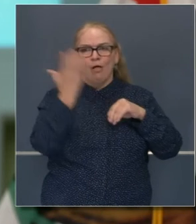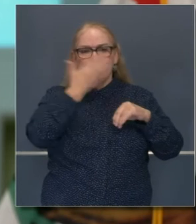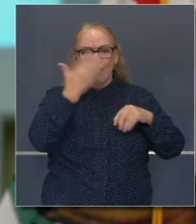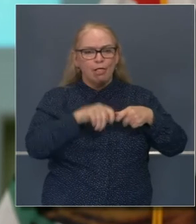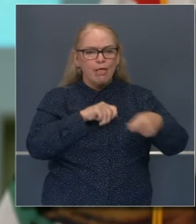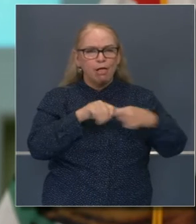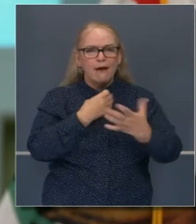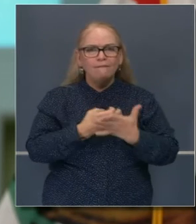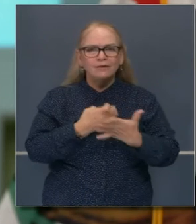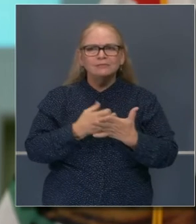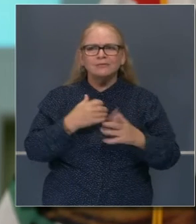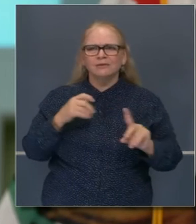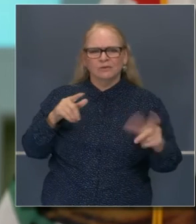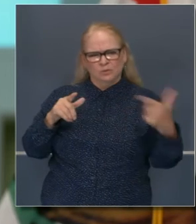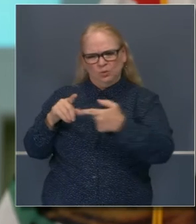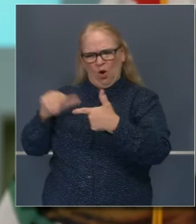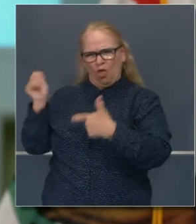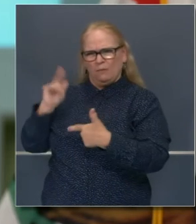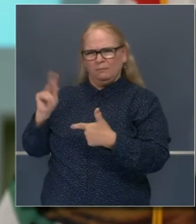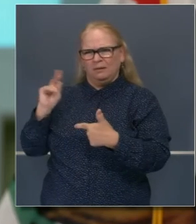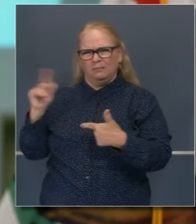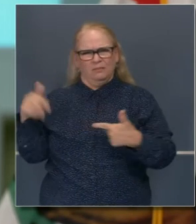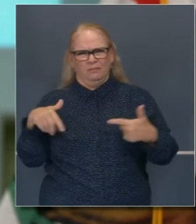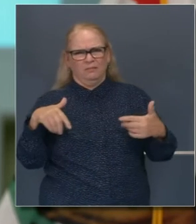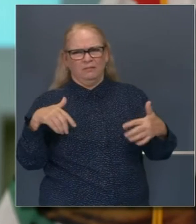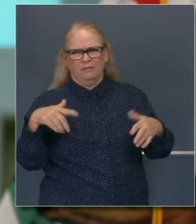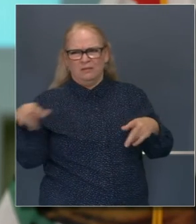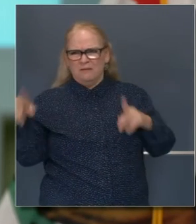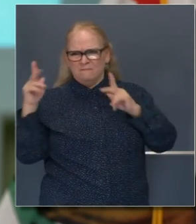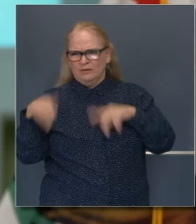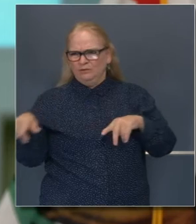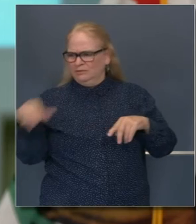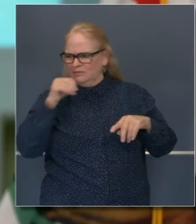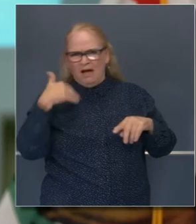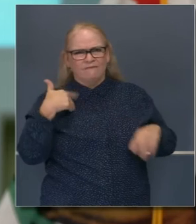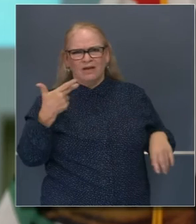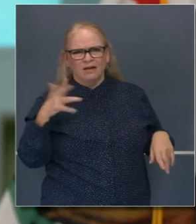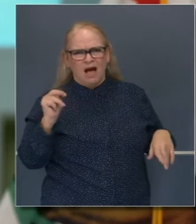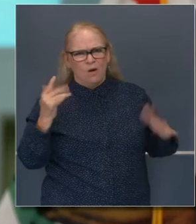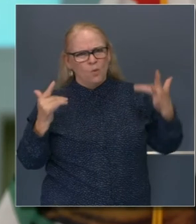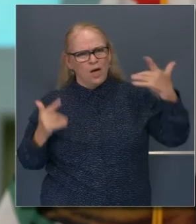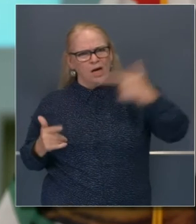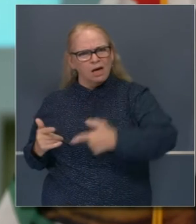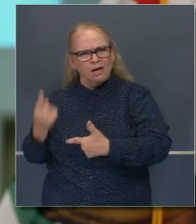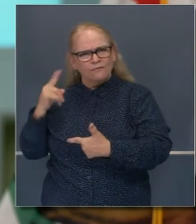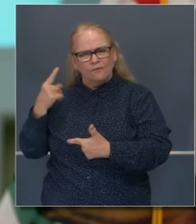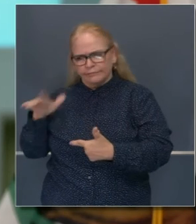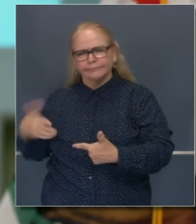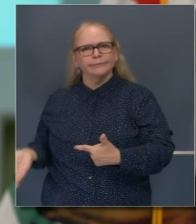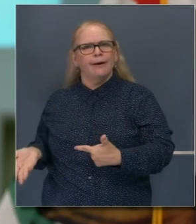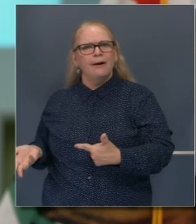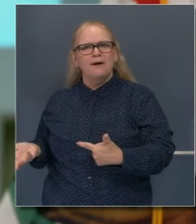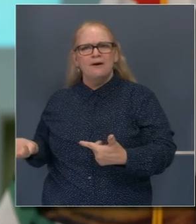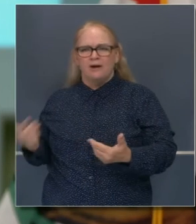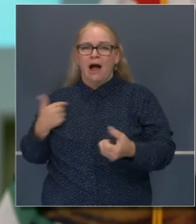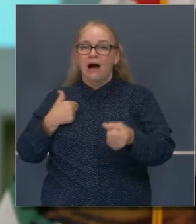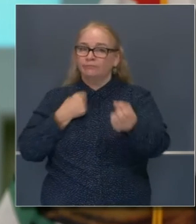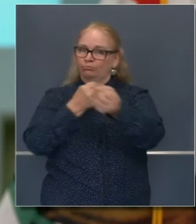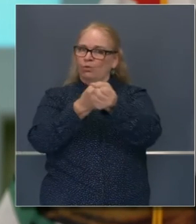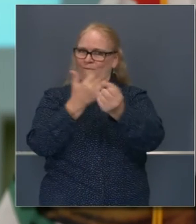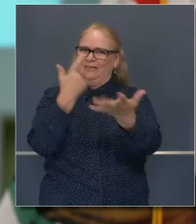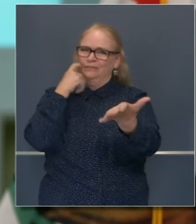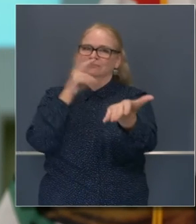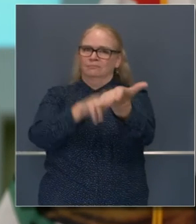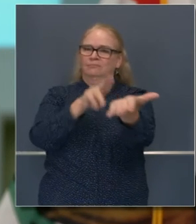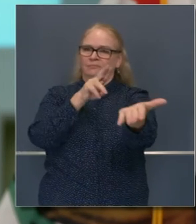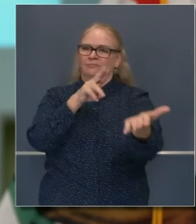oficiales, con individuos sin arma que resultan en muerte. El Estado ha estado avanzando esta causa, una causa